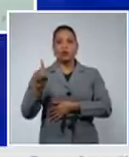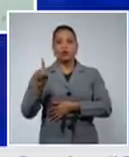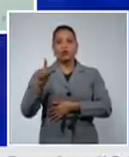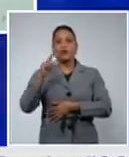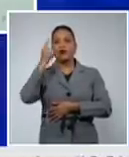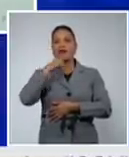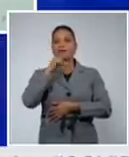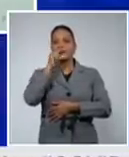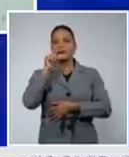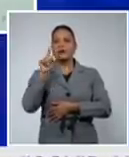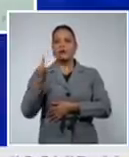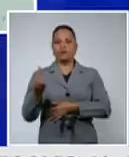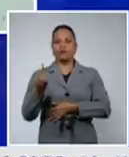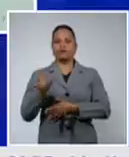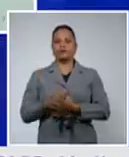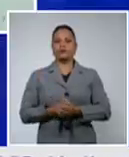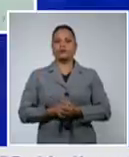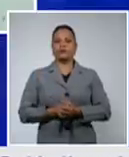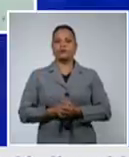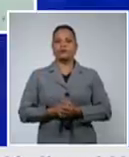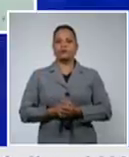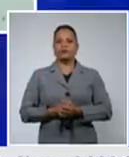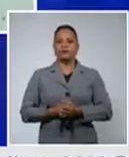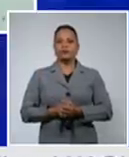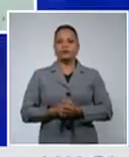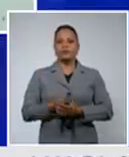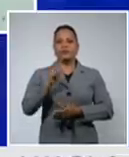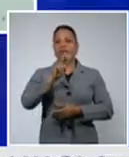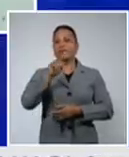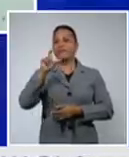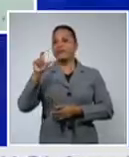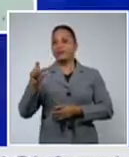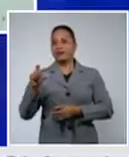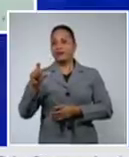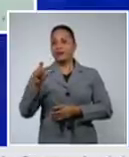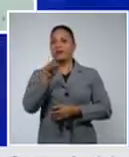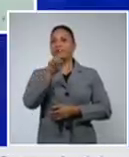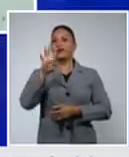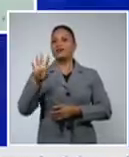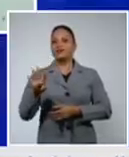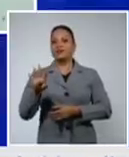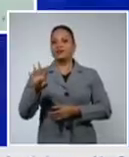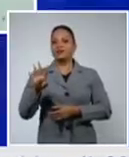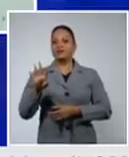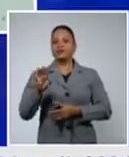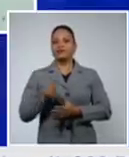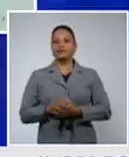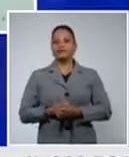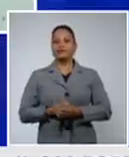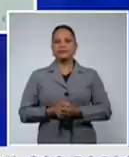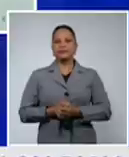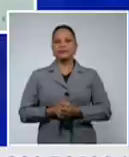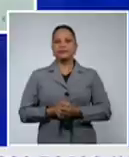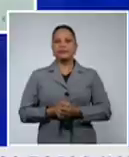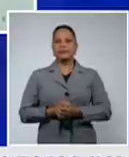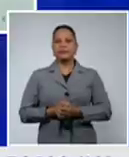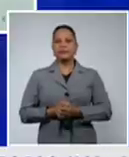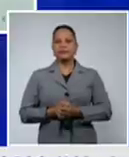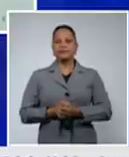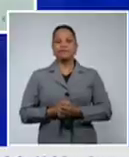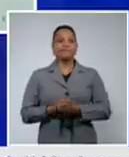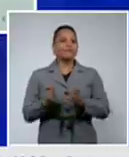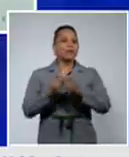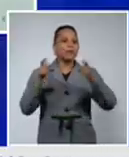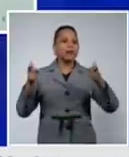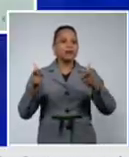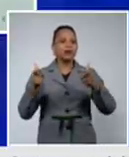caso autóctono cada 1 Villa Clara 14 casos autóctonos el mayor número